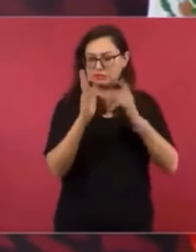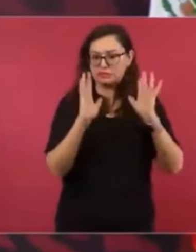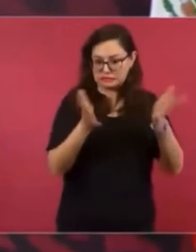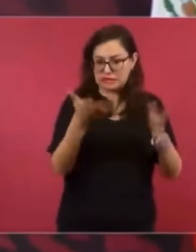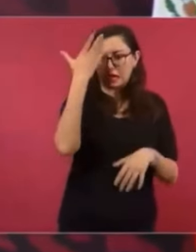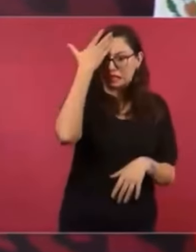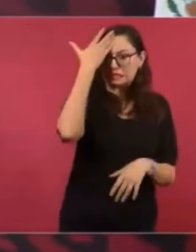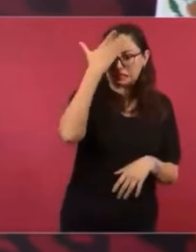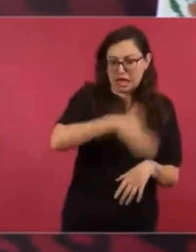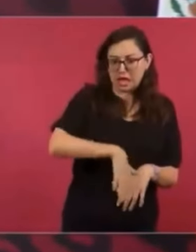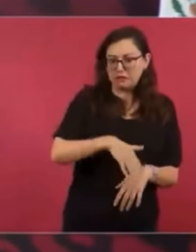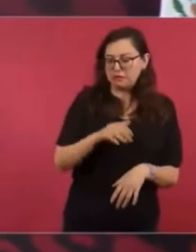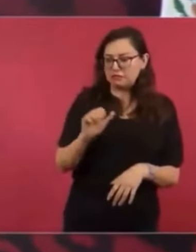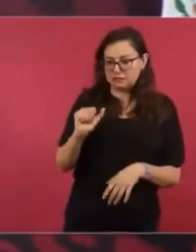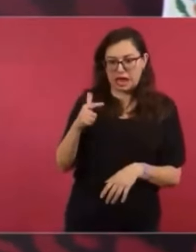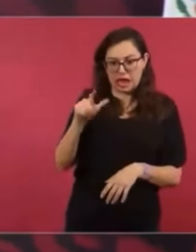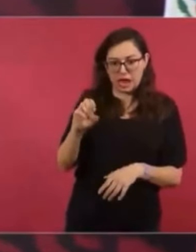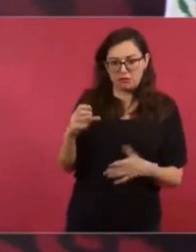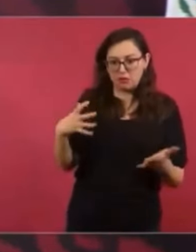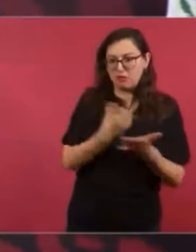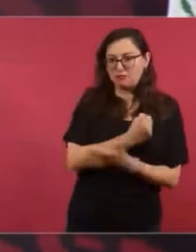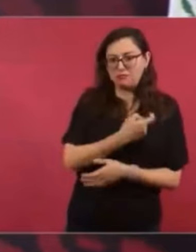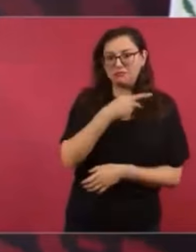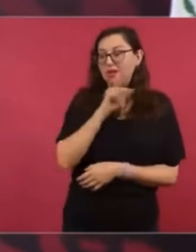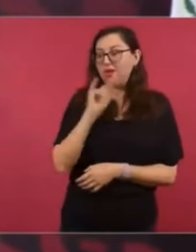nada oficial.